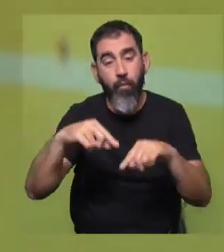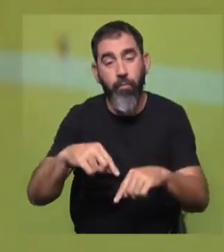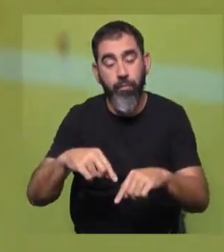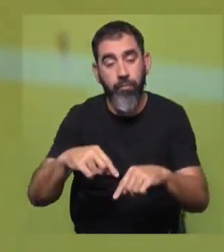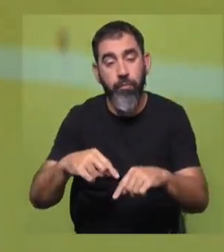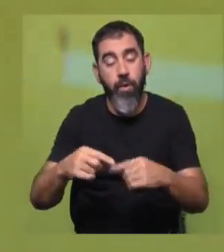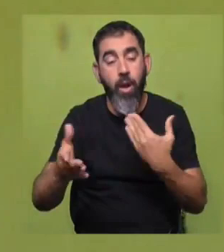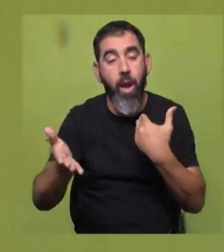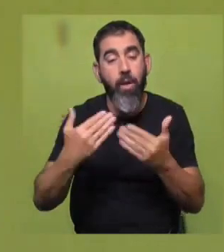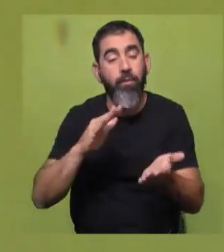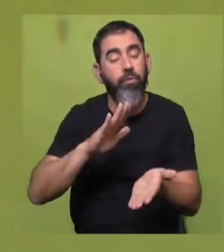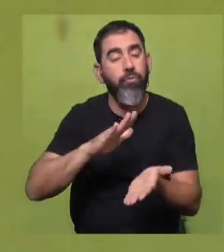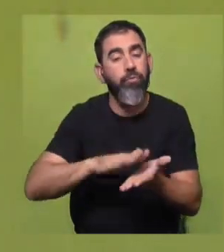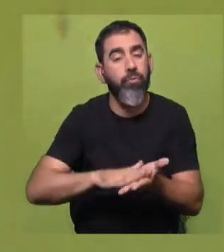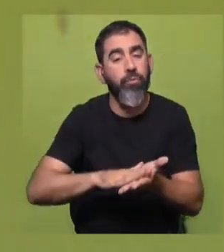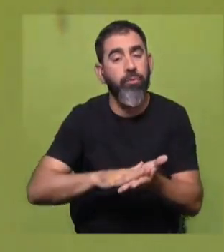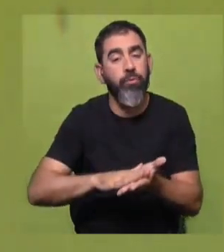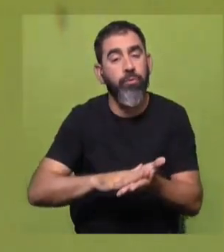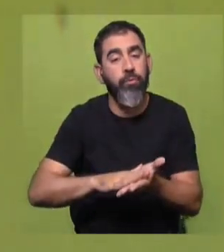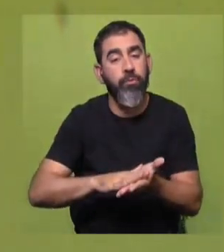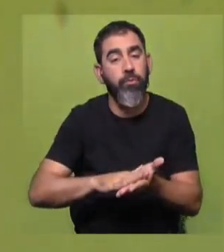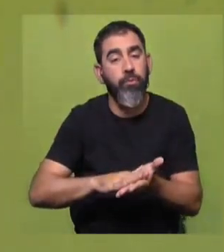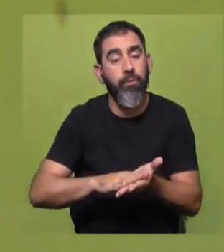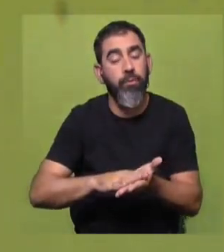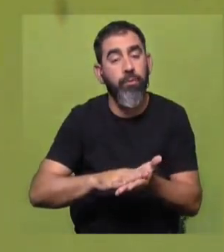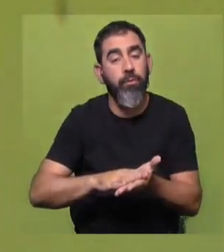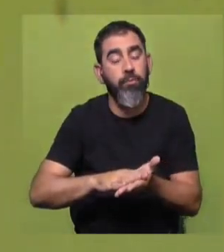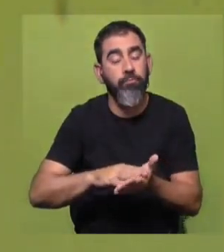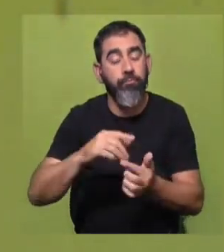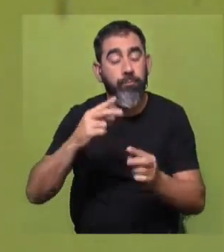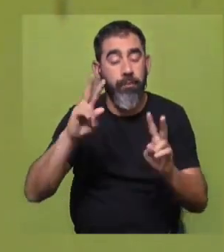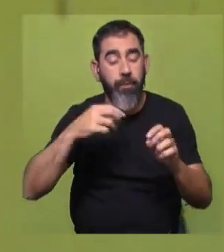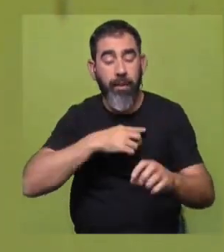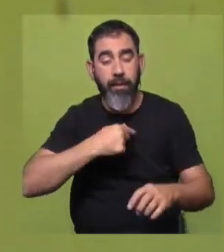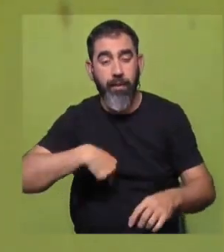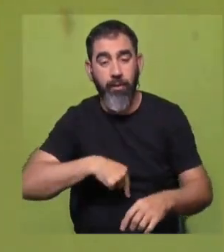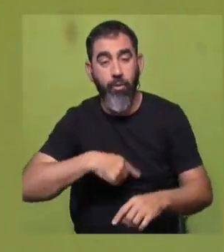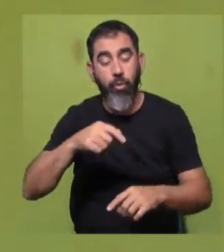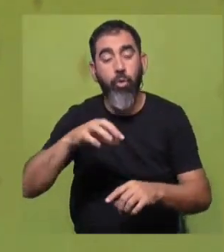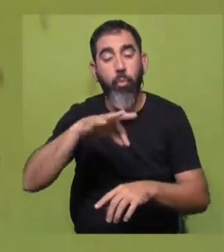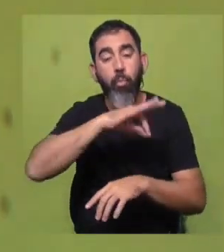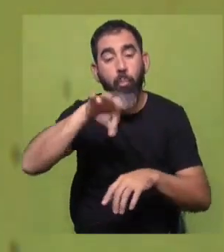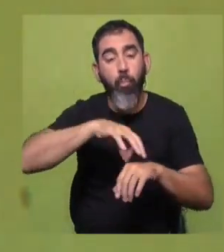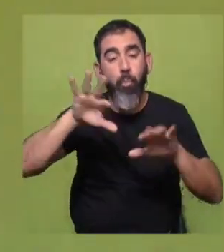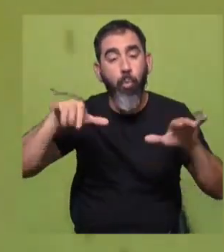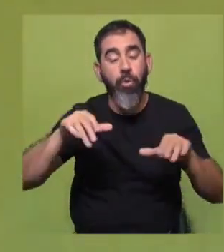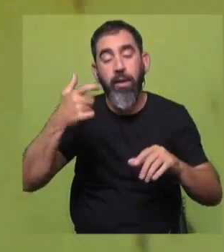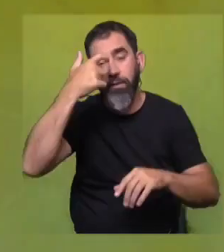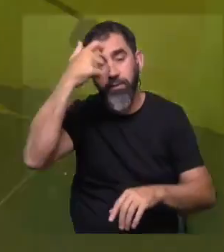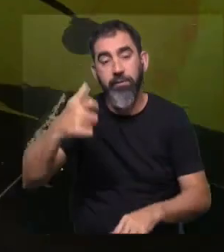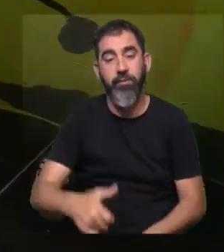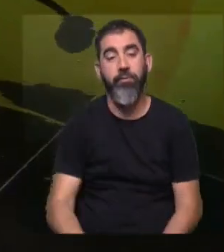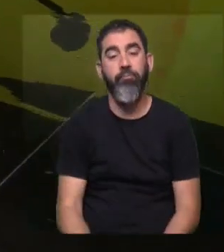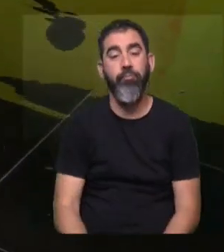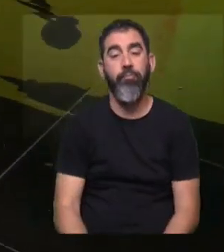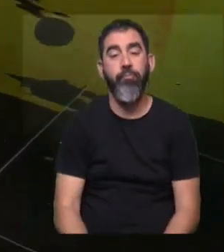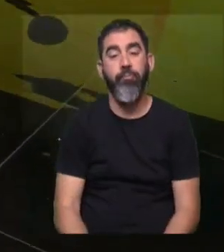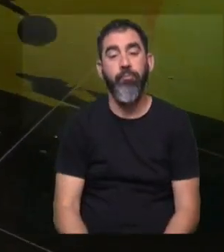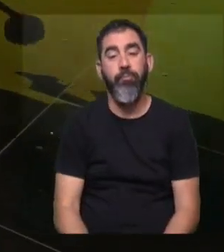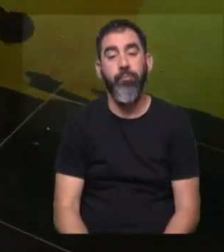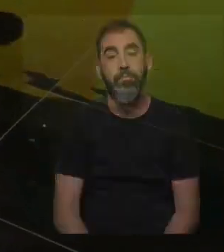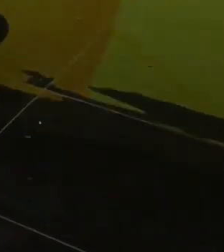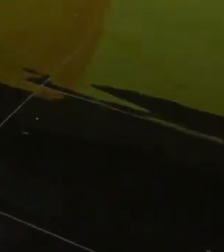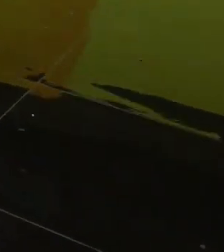vamos a hablar por un lado de microbiota intestinal y por otro lado de moscas y ciencia. ¡Gracias! ¡Gracias!